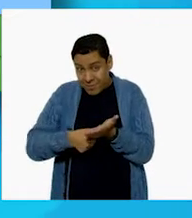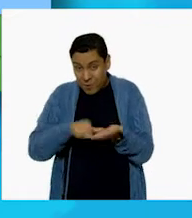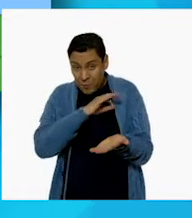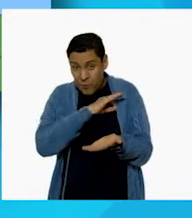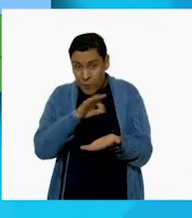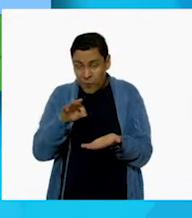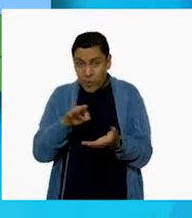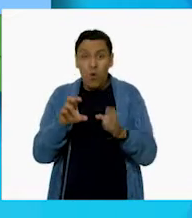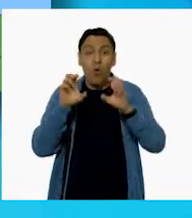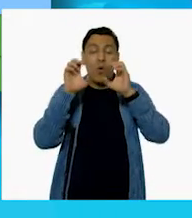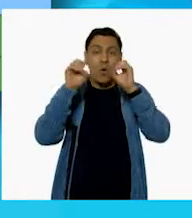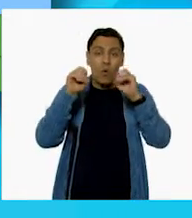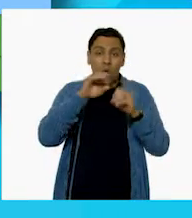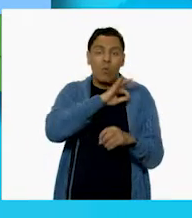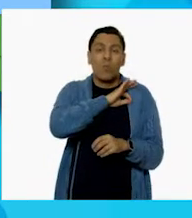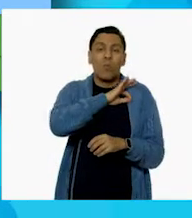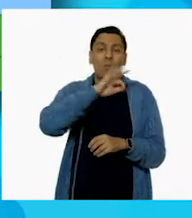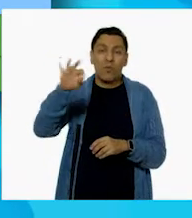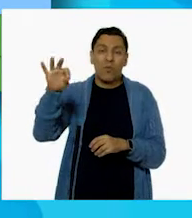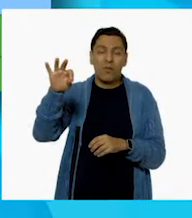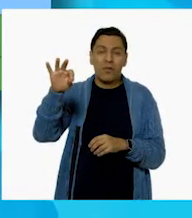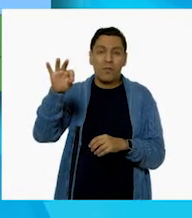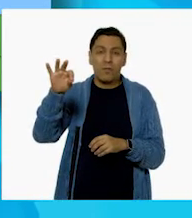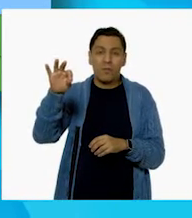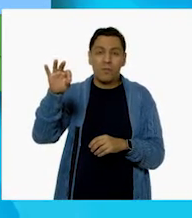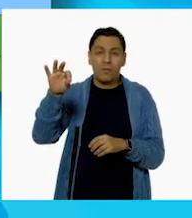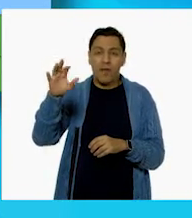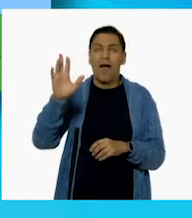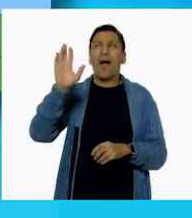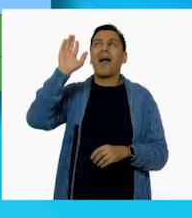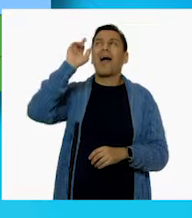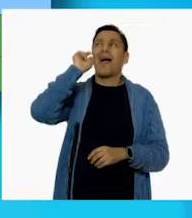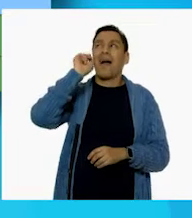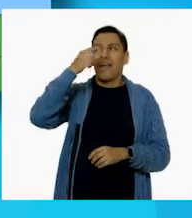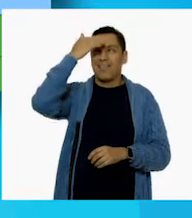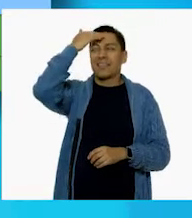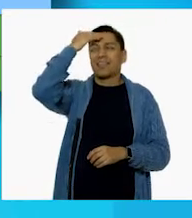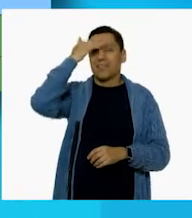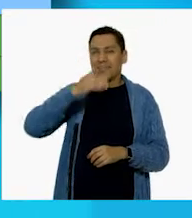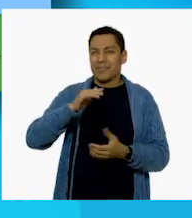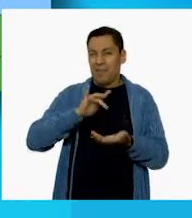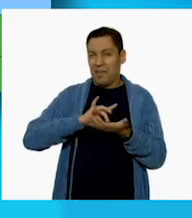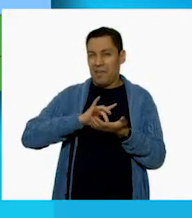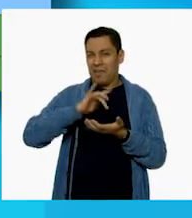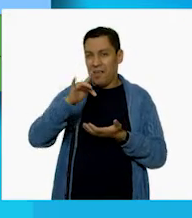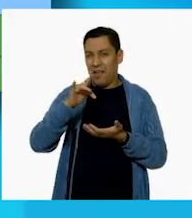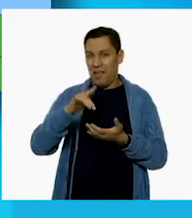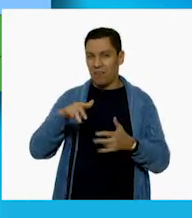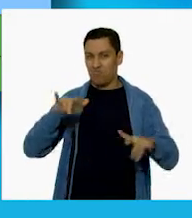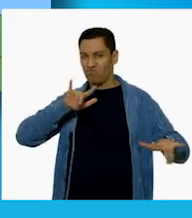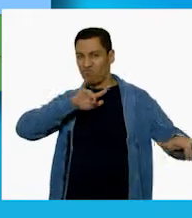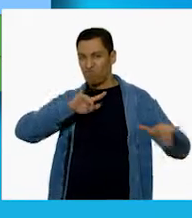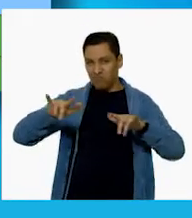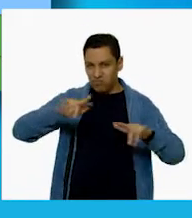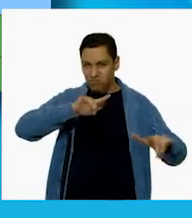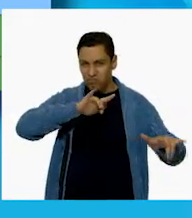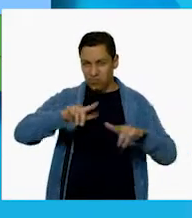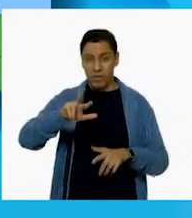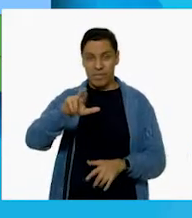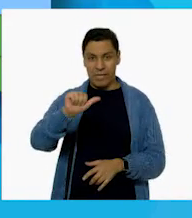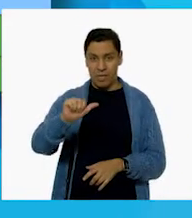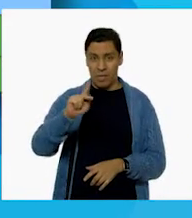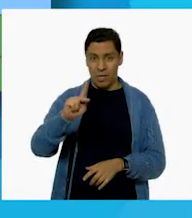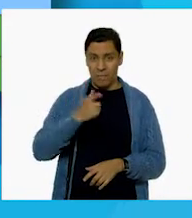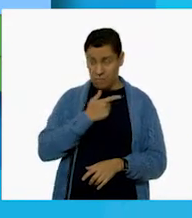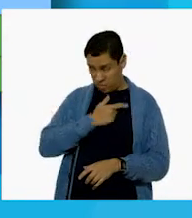¡Oh, también podría! ¡Ya sé! ¿Te gusta el rap? ¡No! ¿Cómo